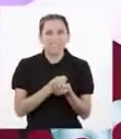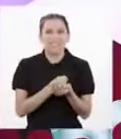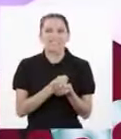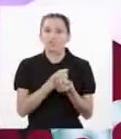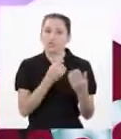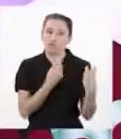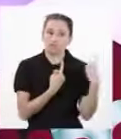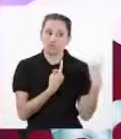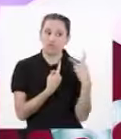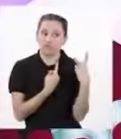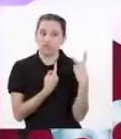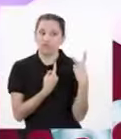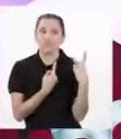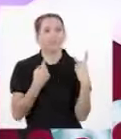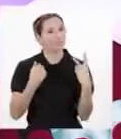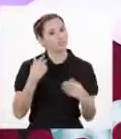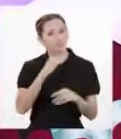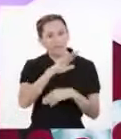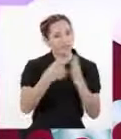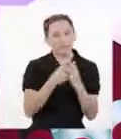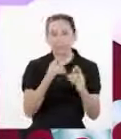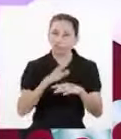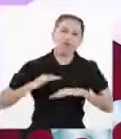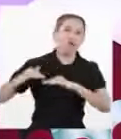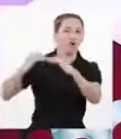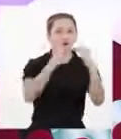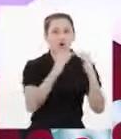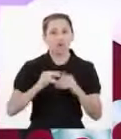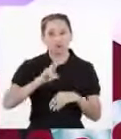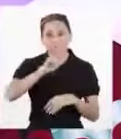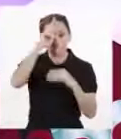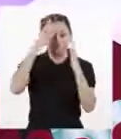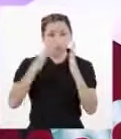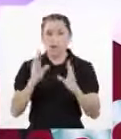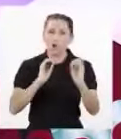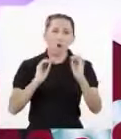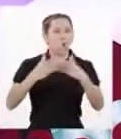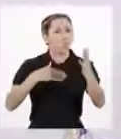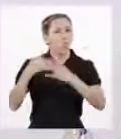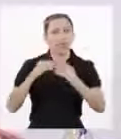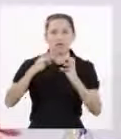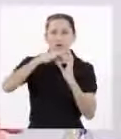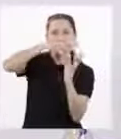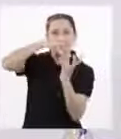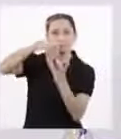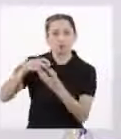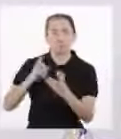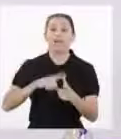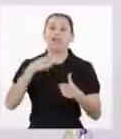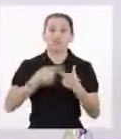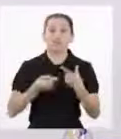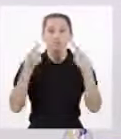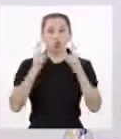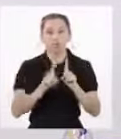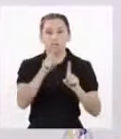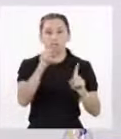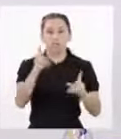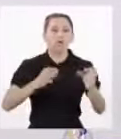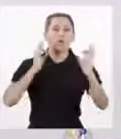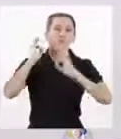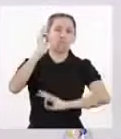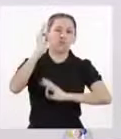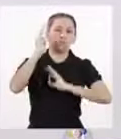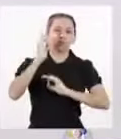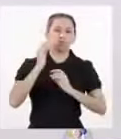similitud, nosotros dos y todos los seres humanos Sean peruanos o de cualquier parte del mundo Entonces cuando hacemos discursos